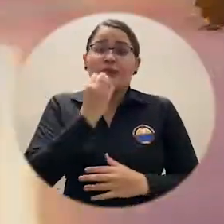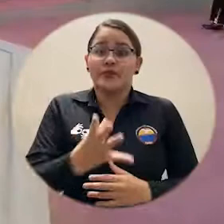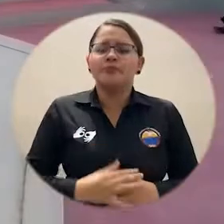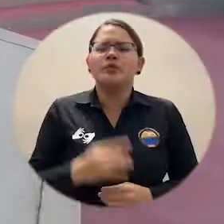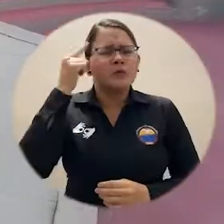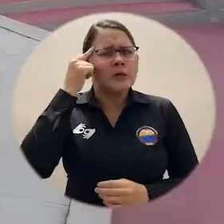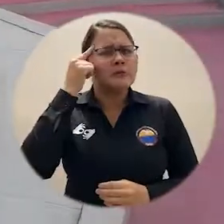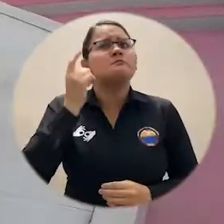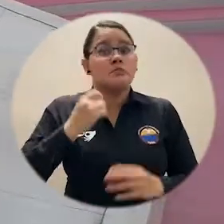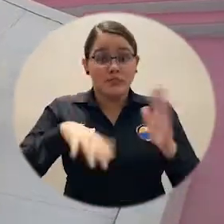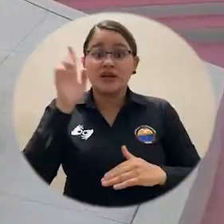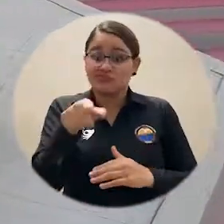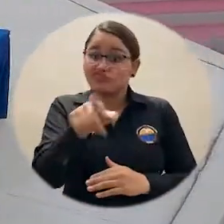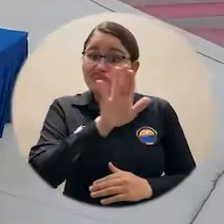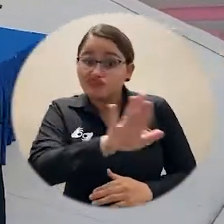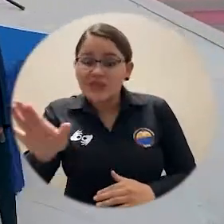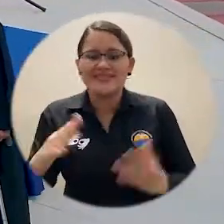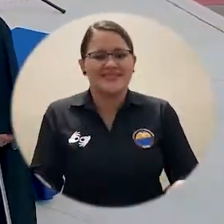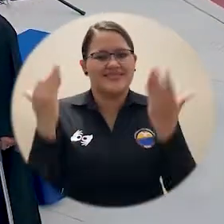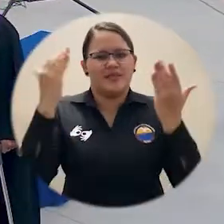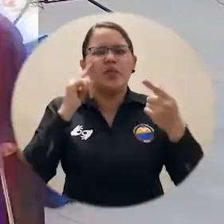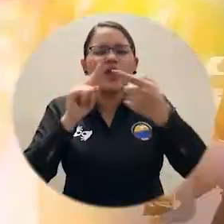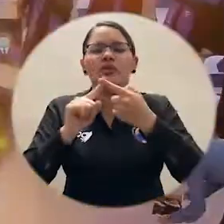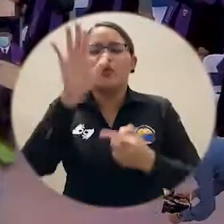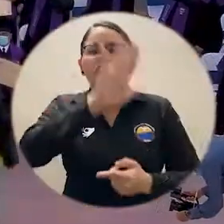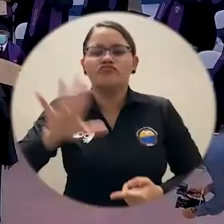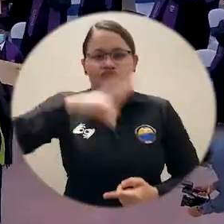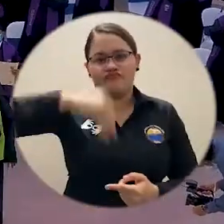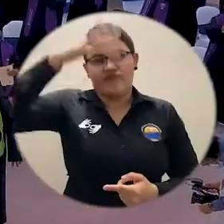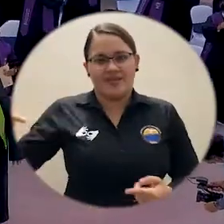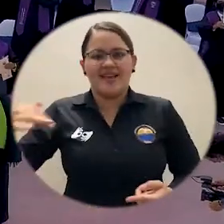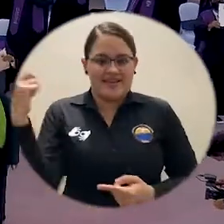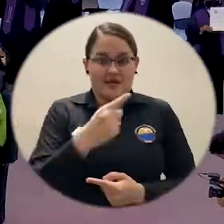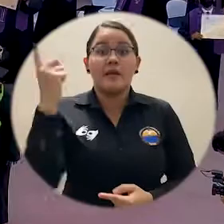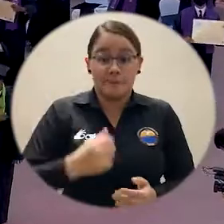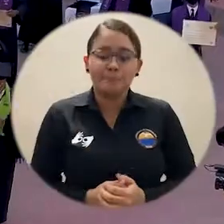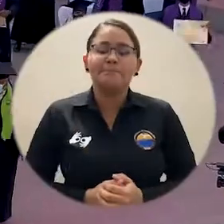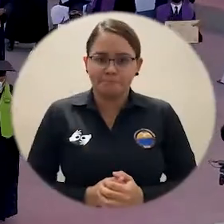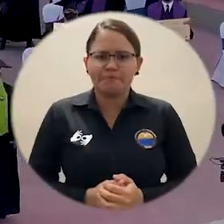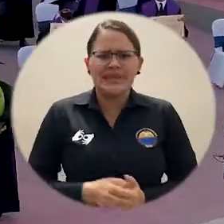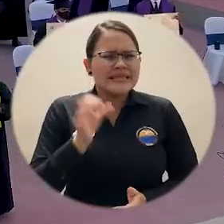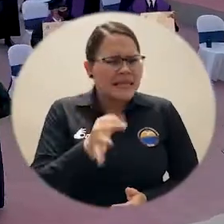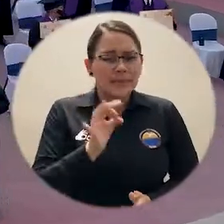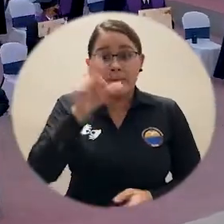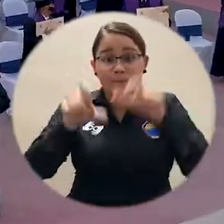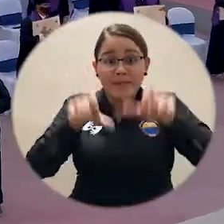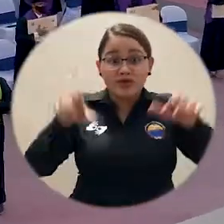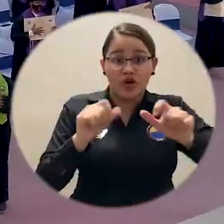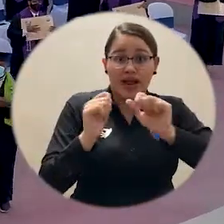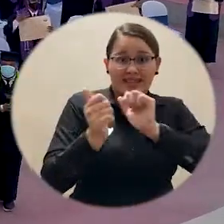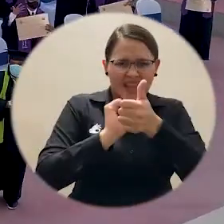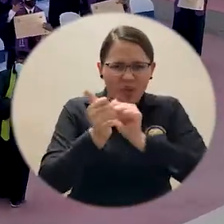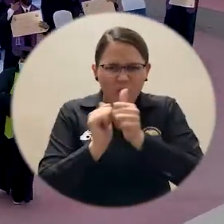región. Y si hay algo que han demostrado los grandes deportistas es que las grandes victorias están acompañadas de